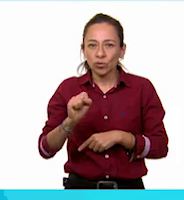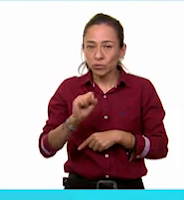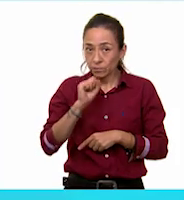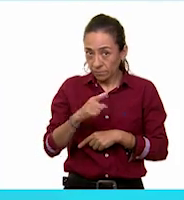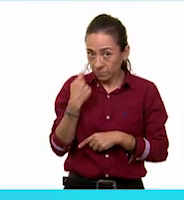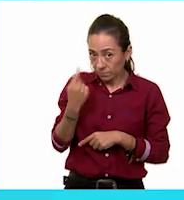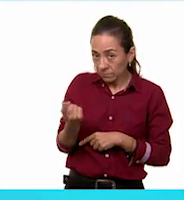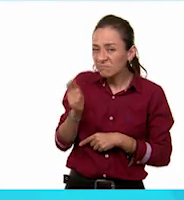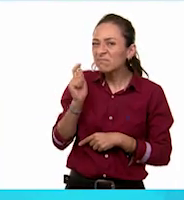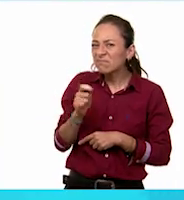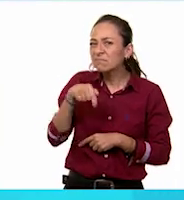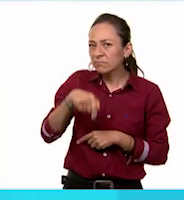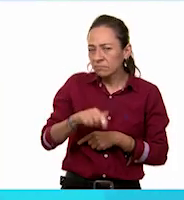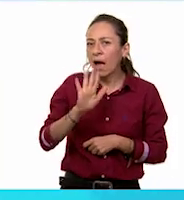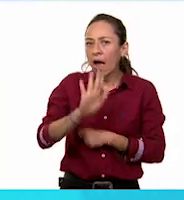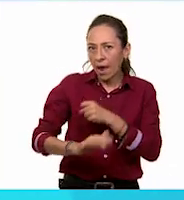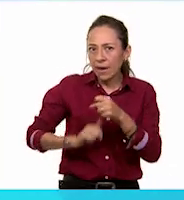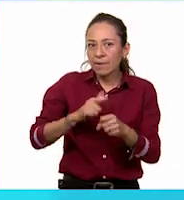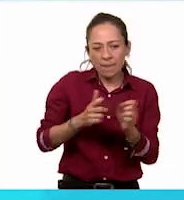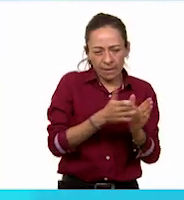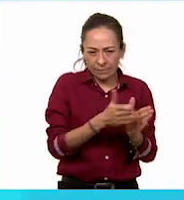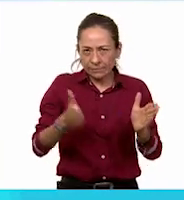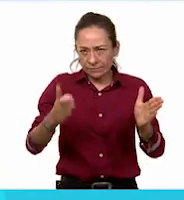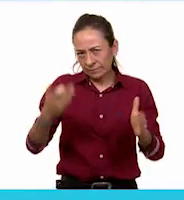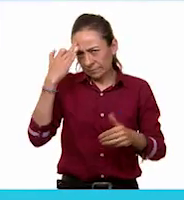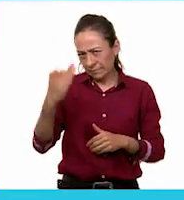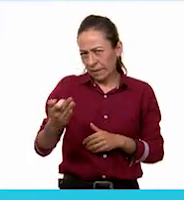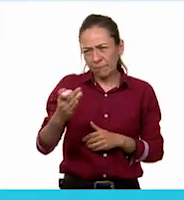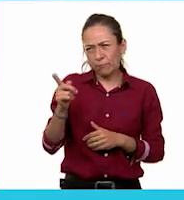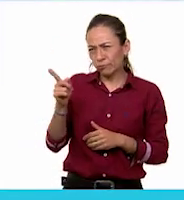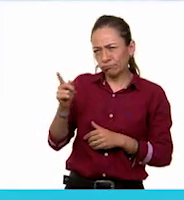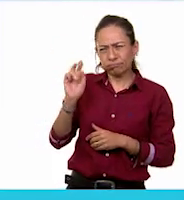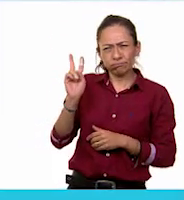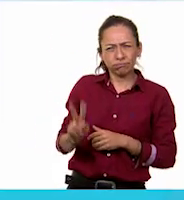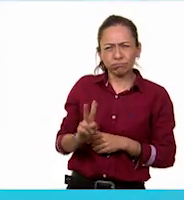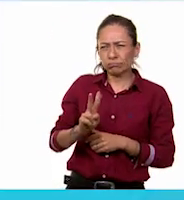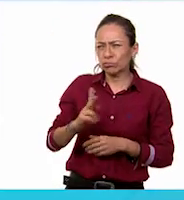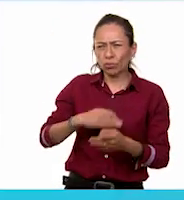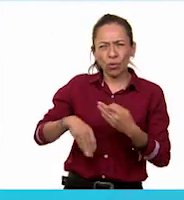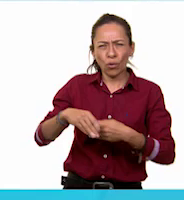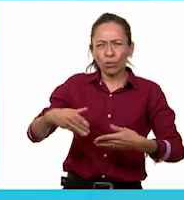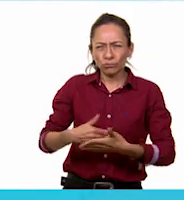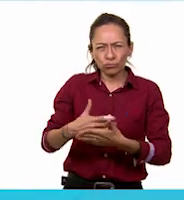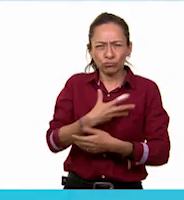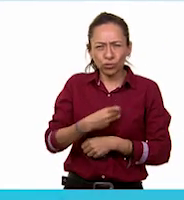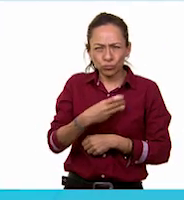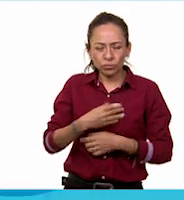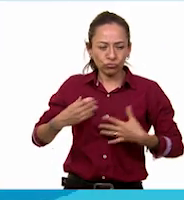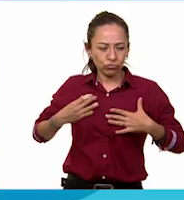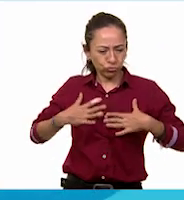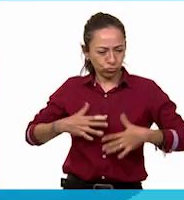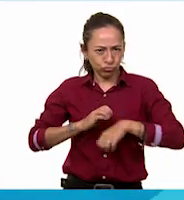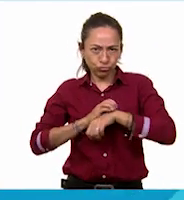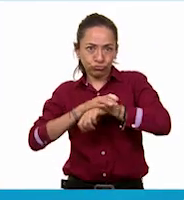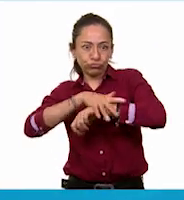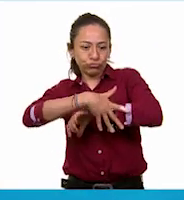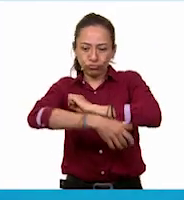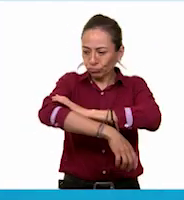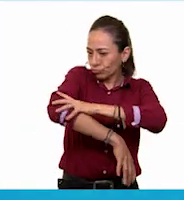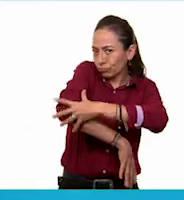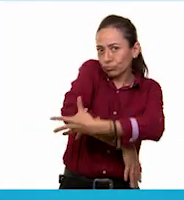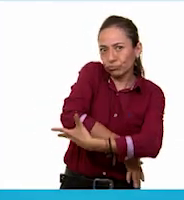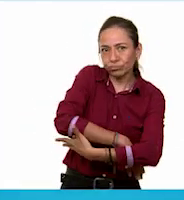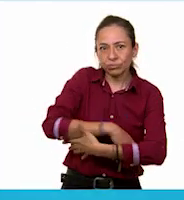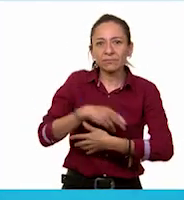referencia a megafauna en la época que tú me estás diciendo, no estamos hablando de puros mamíferos, o sea, animales cubiertos con pelo, con dientes diferenciados, lo que hace el